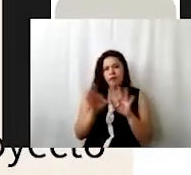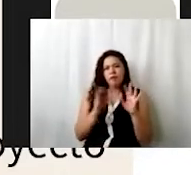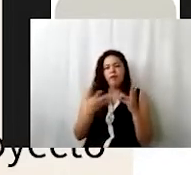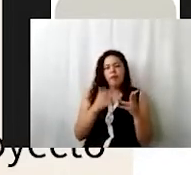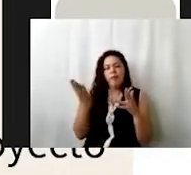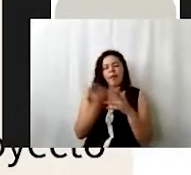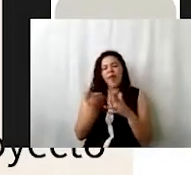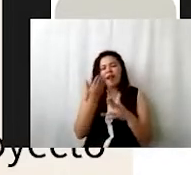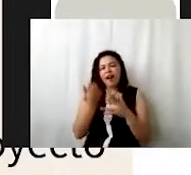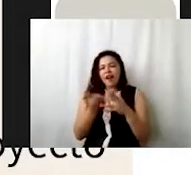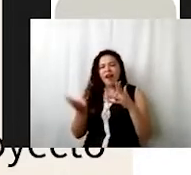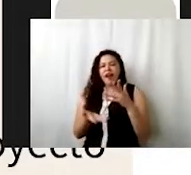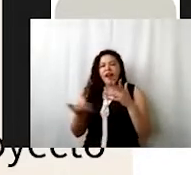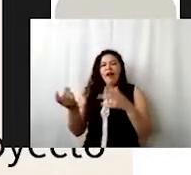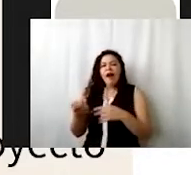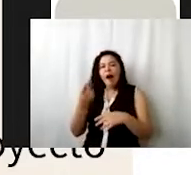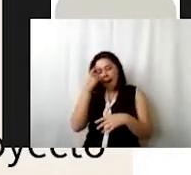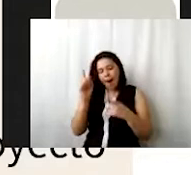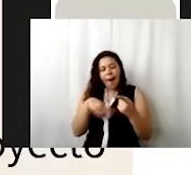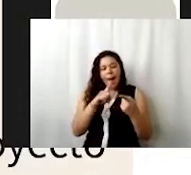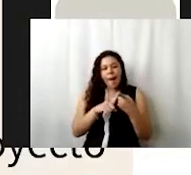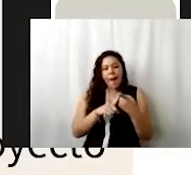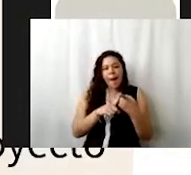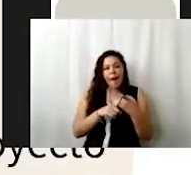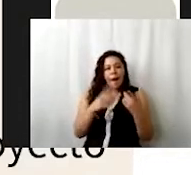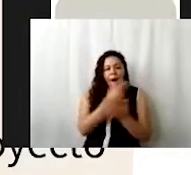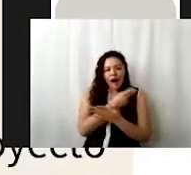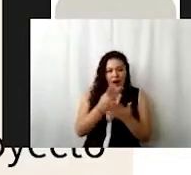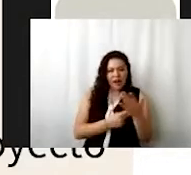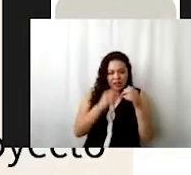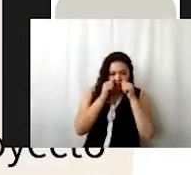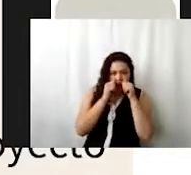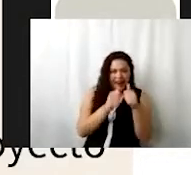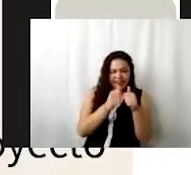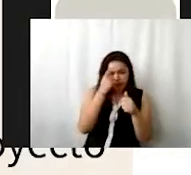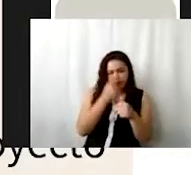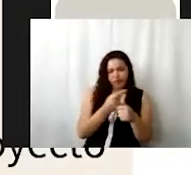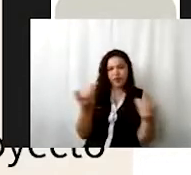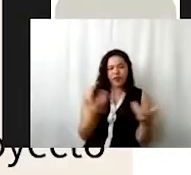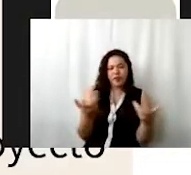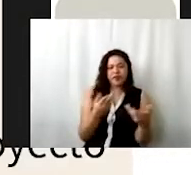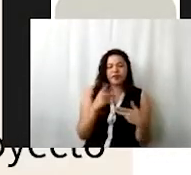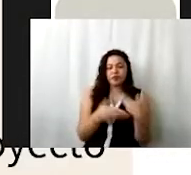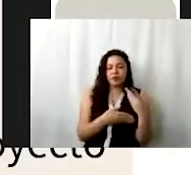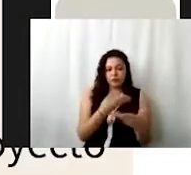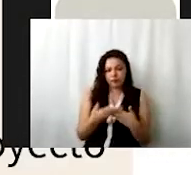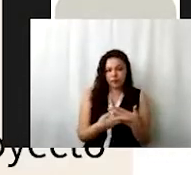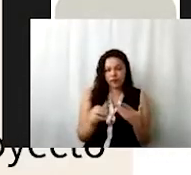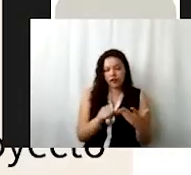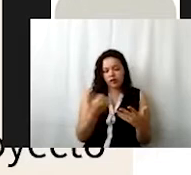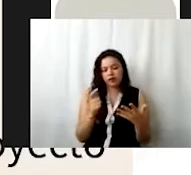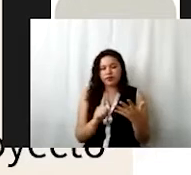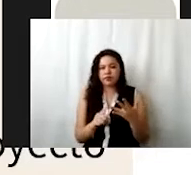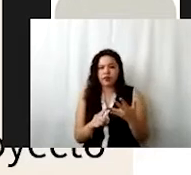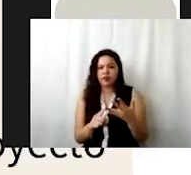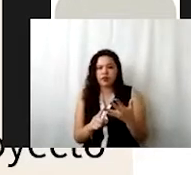al programa de trabajo y presupuesto. un lado, la parte de los programas asistenciales, la ejecución de los servicios y por otro lado, pues el